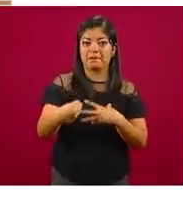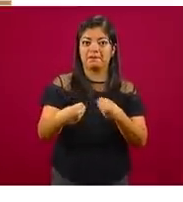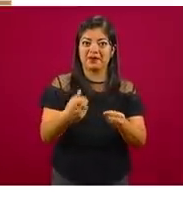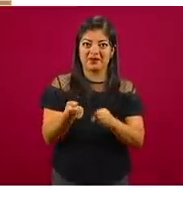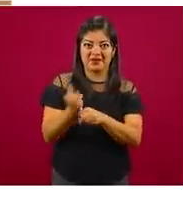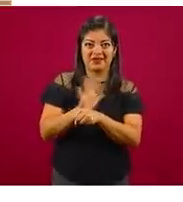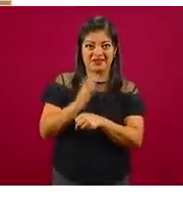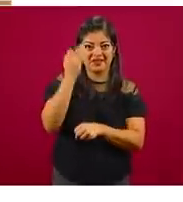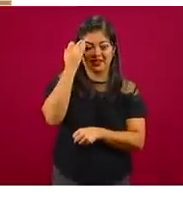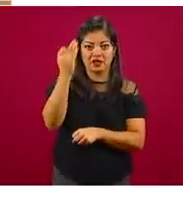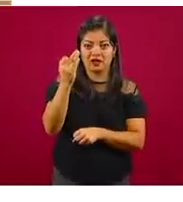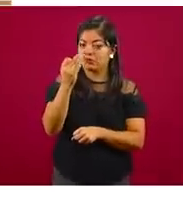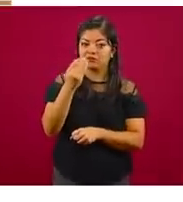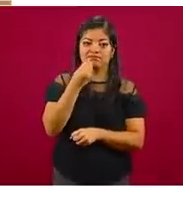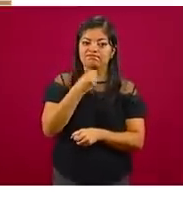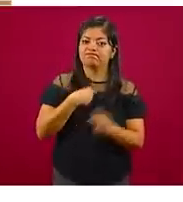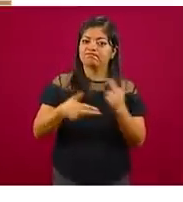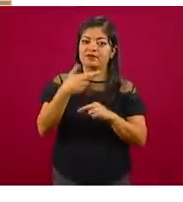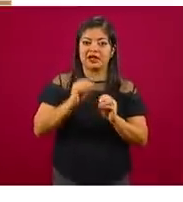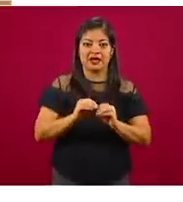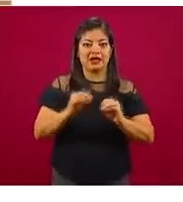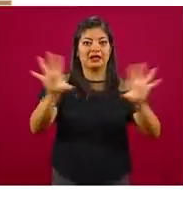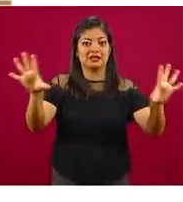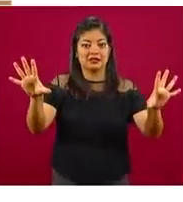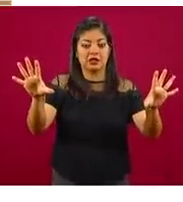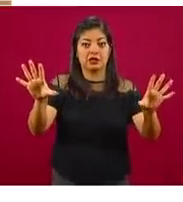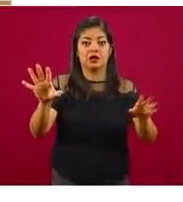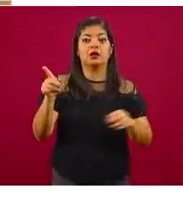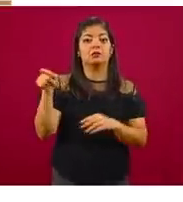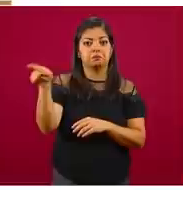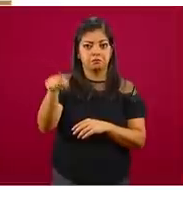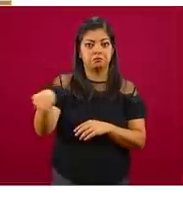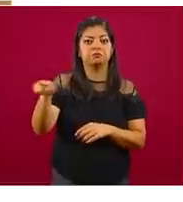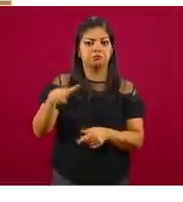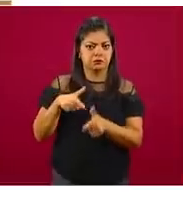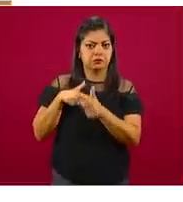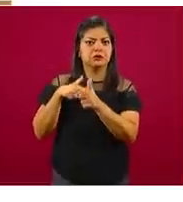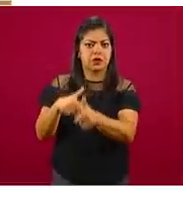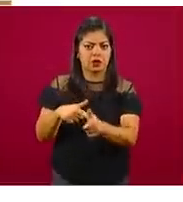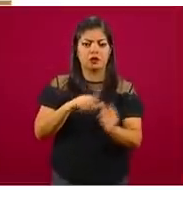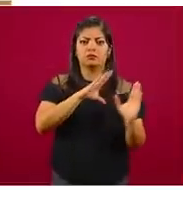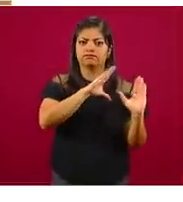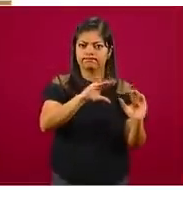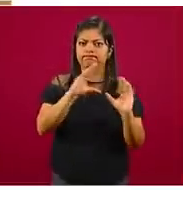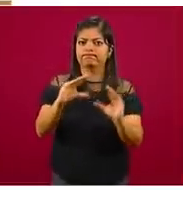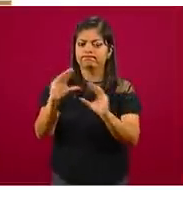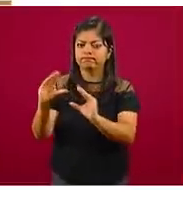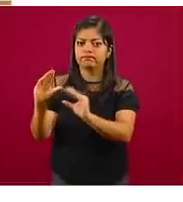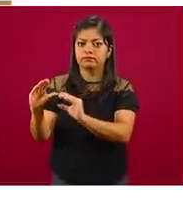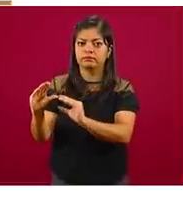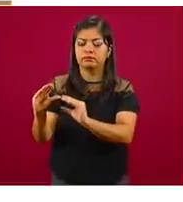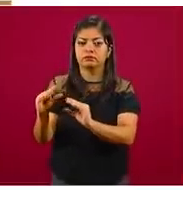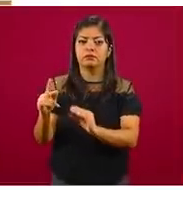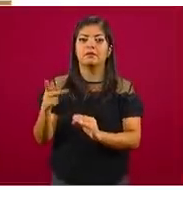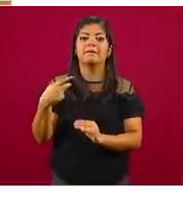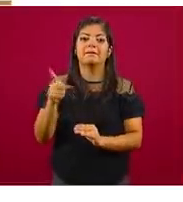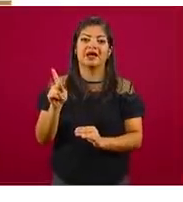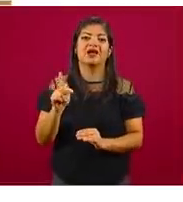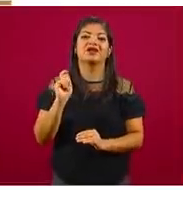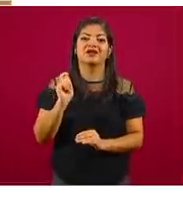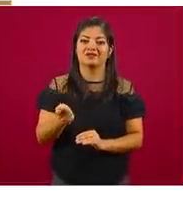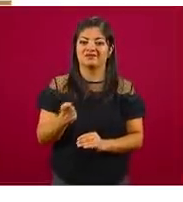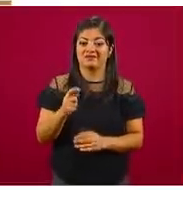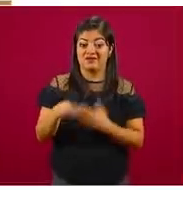tuvimos que regresarlos a sus cuarteles, donde continuaron con su adiestramiento, aunque ya de forma